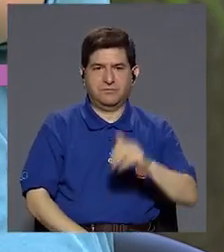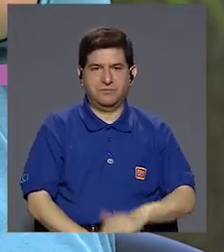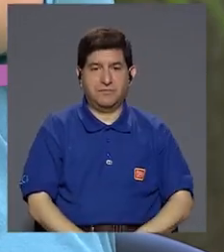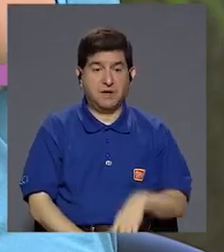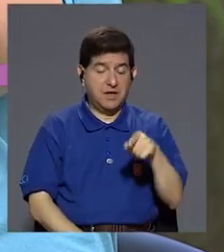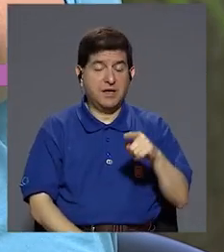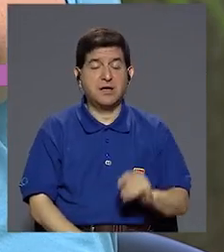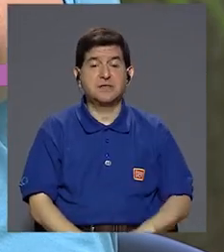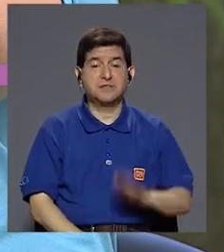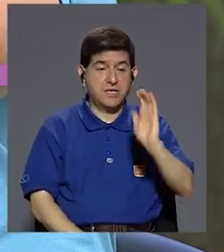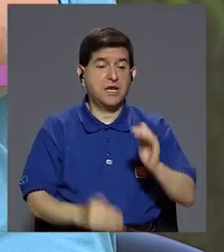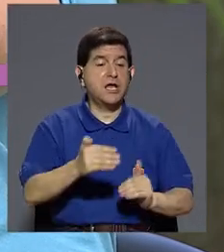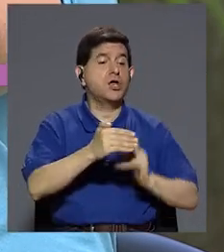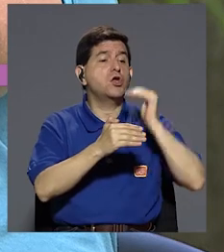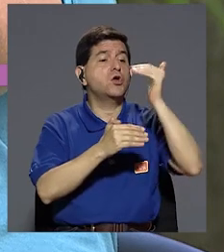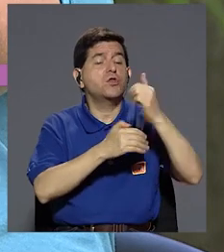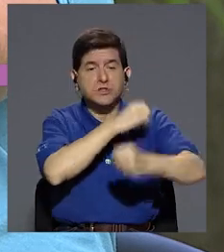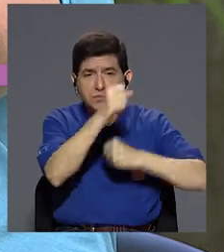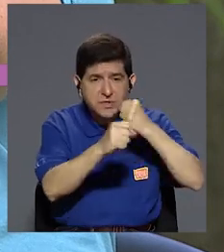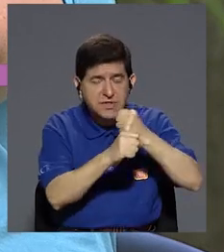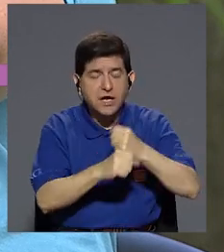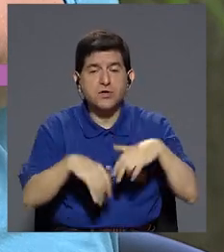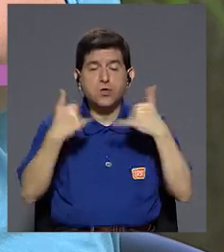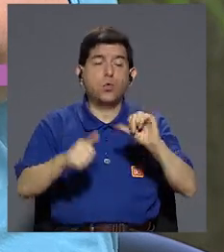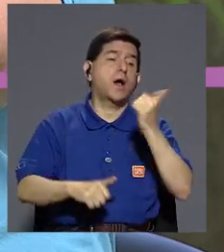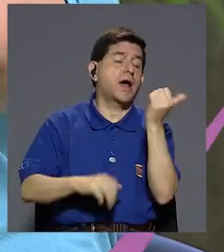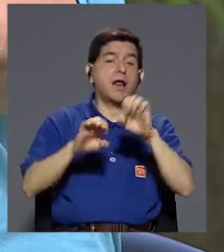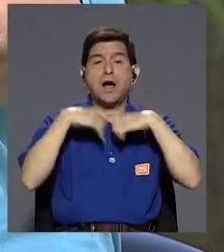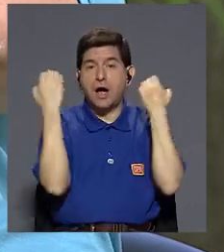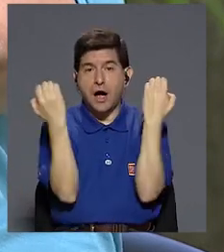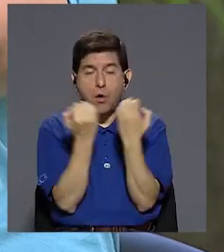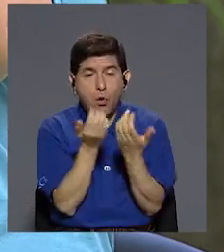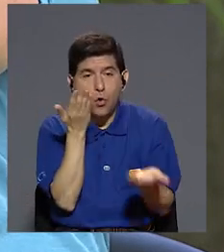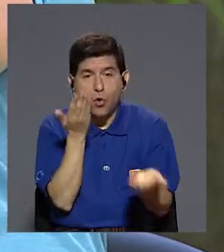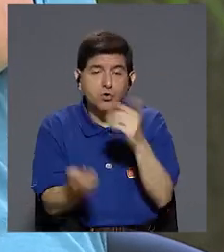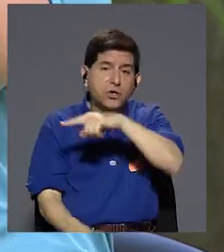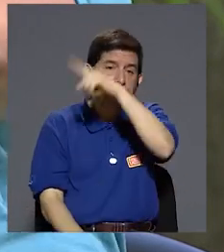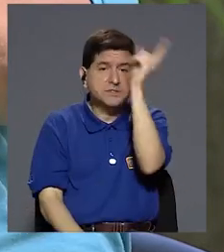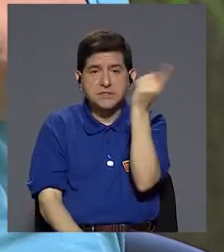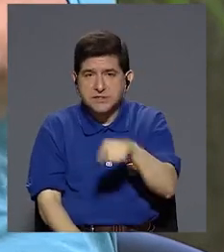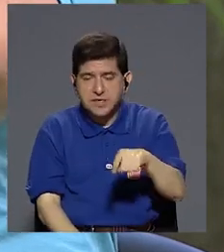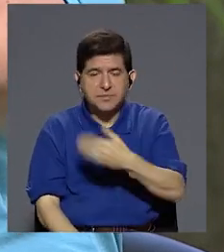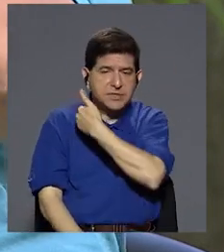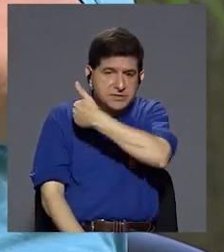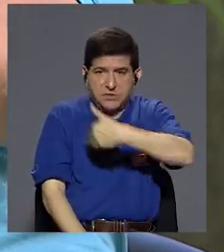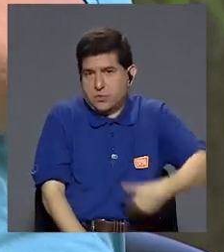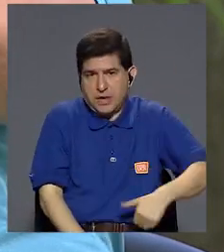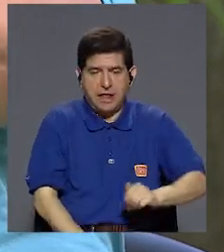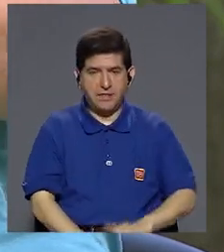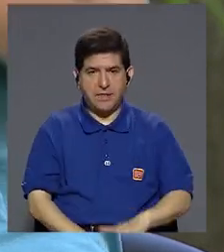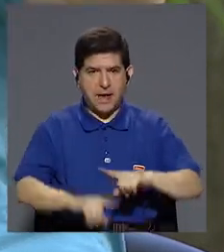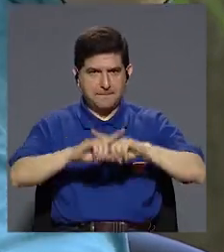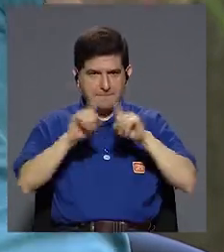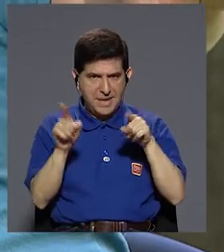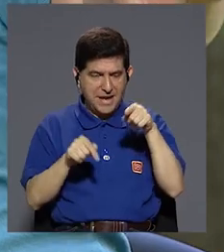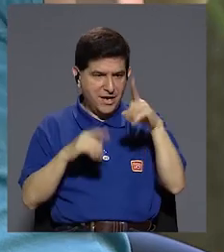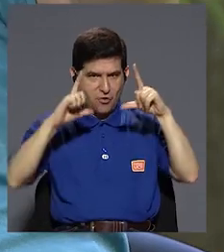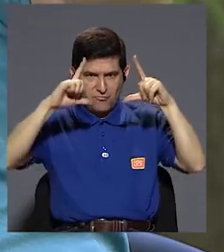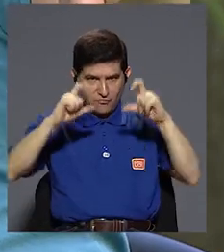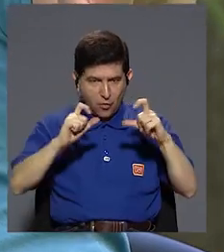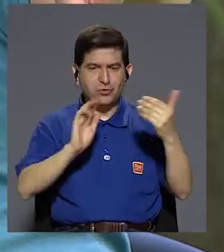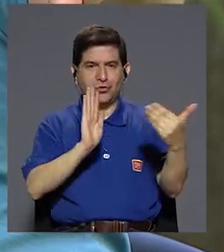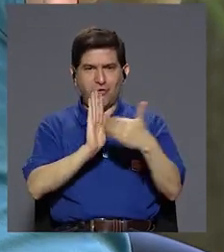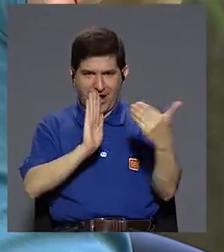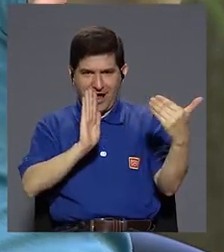muchos años después, podría jugar con otro equipo que puede ser Zapriza, Heredia, cualquier otro. Pero entonces esa foto